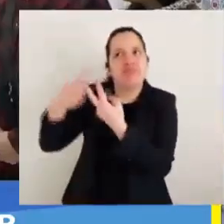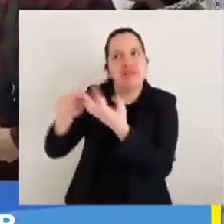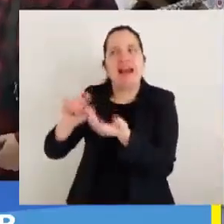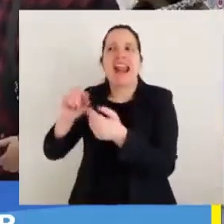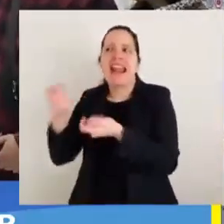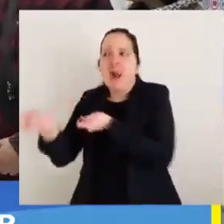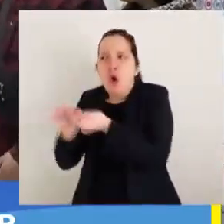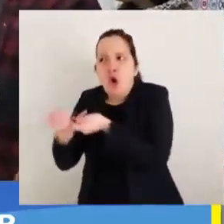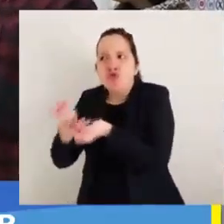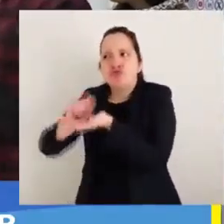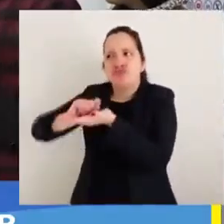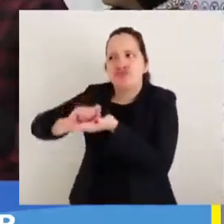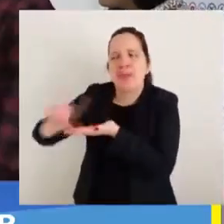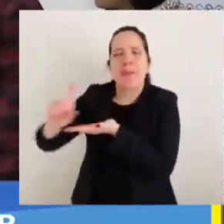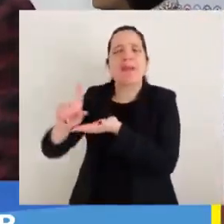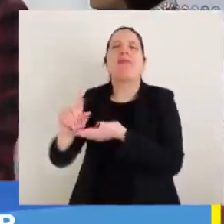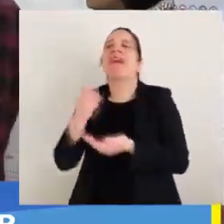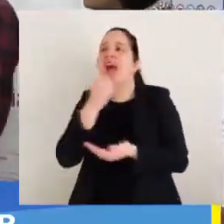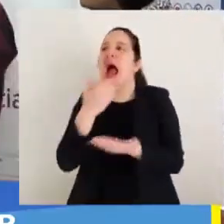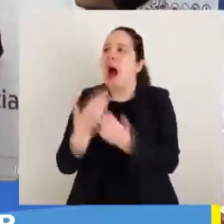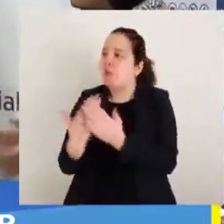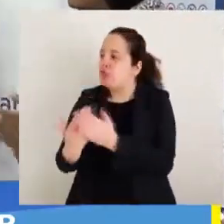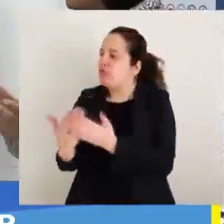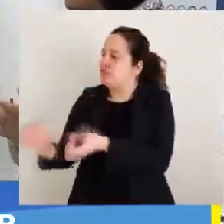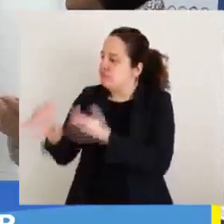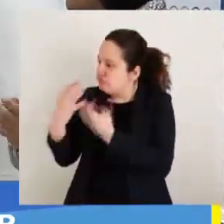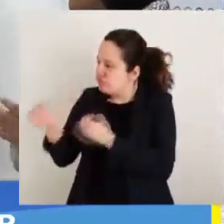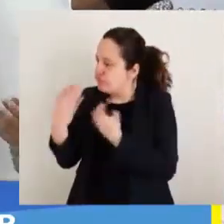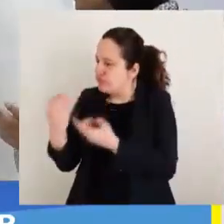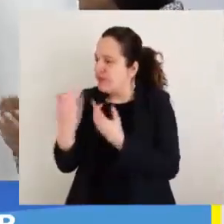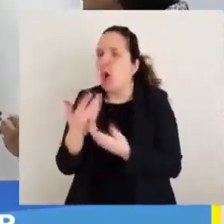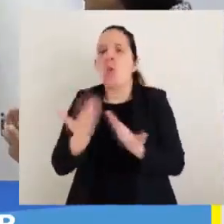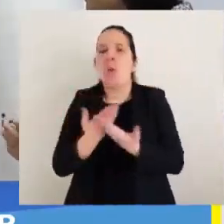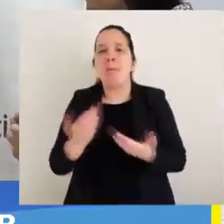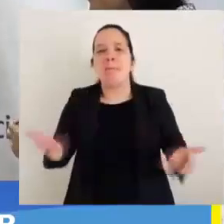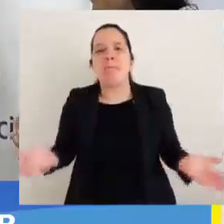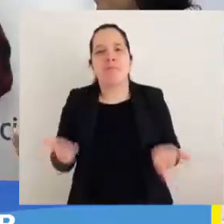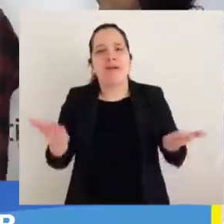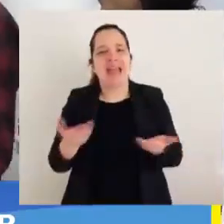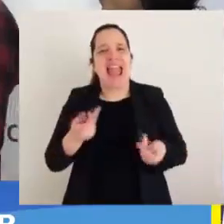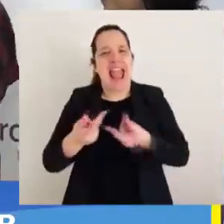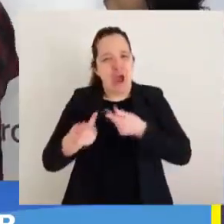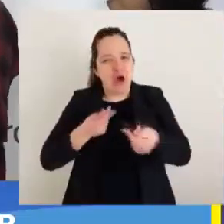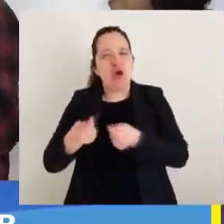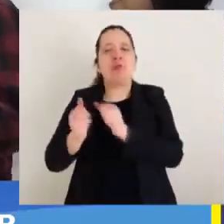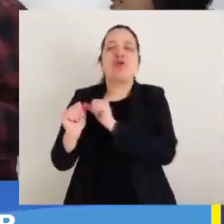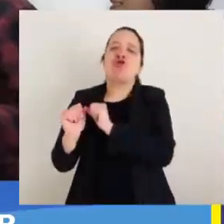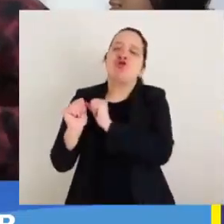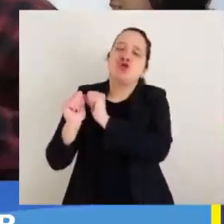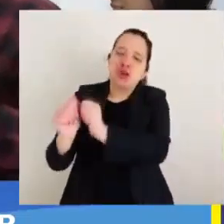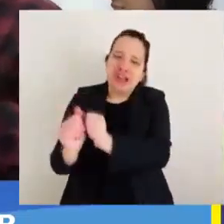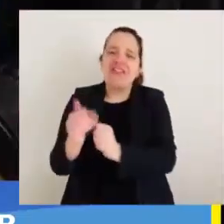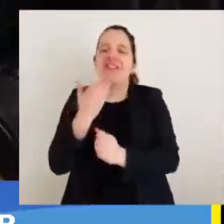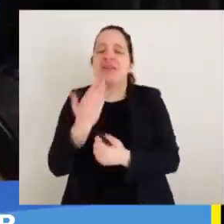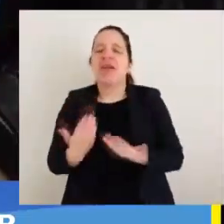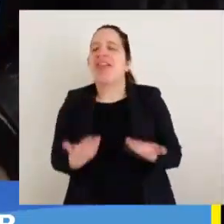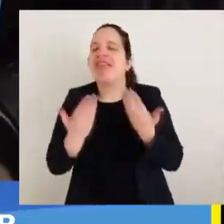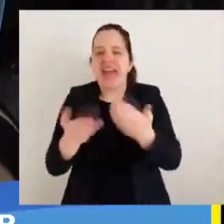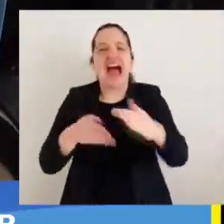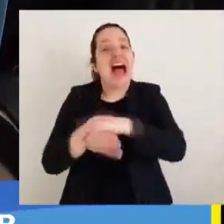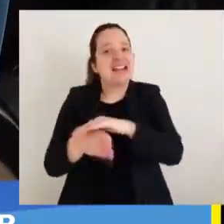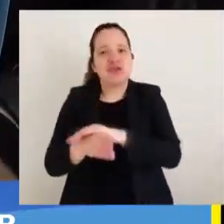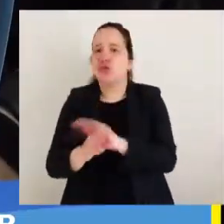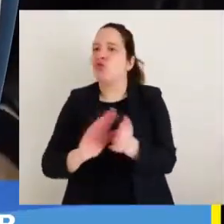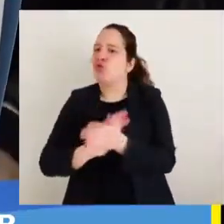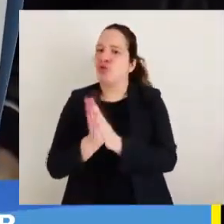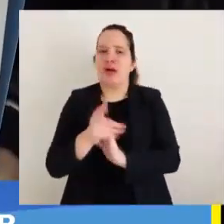modelos incipientes, aprovechando las fortalezas de cada institución para promover el crecimiento económico, sostenible y garantizar el acceso de